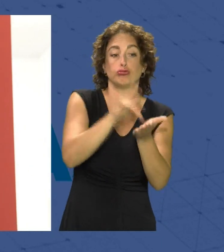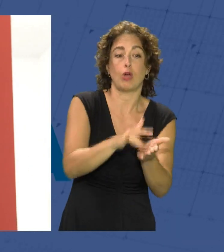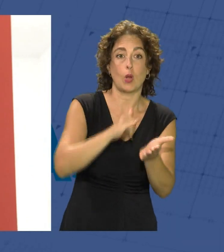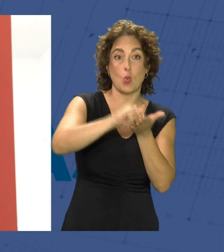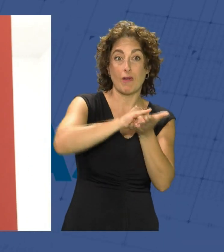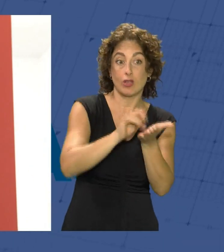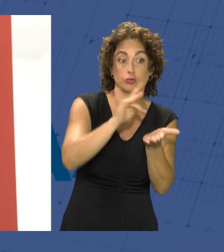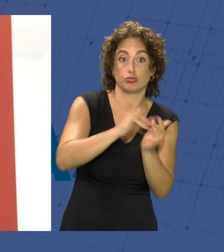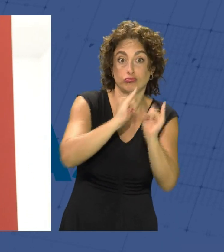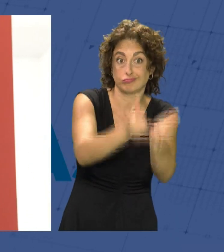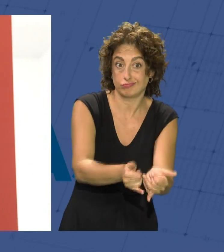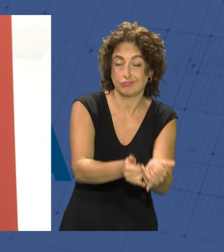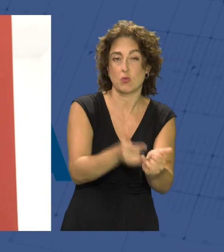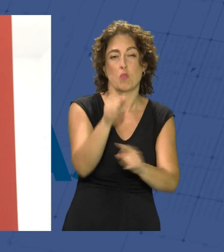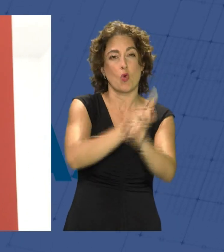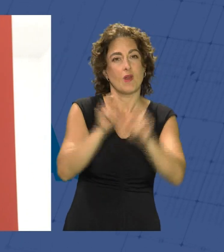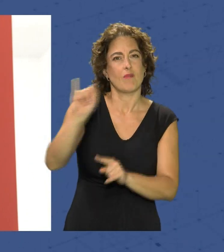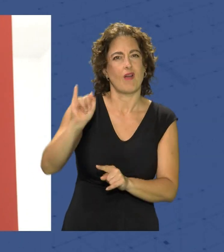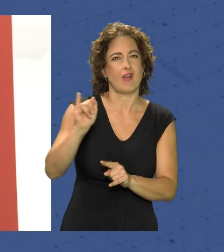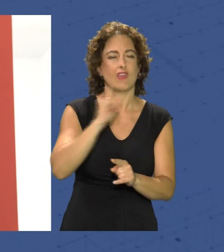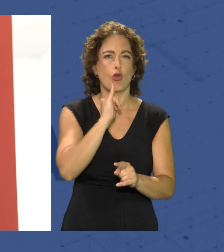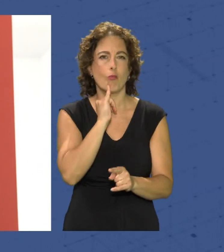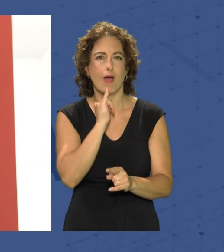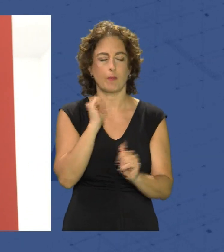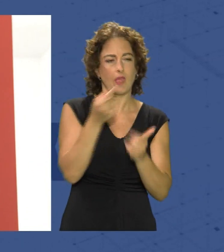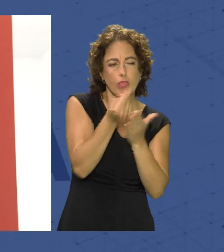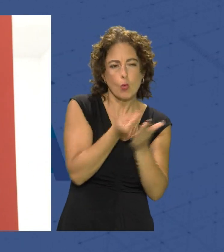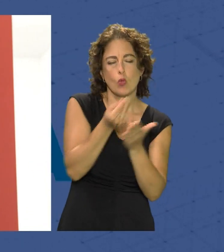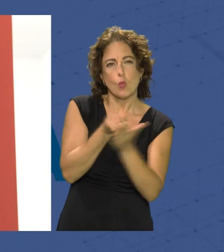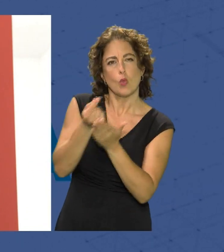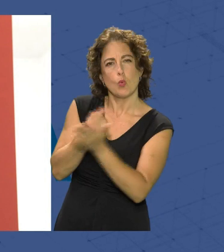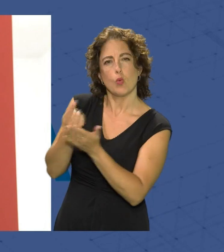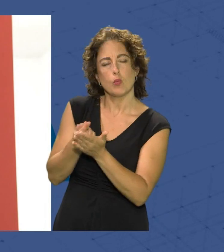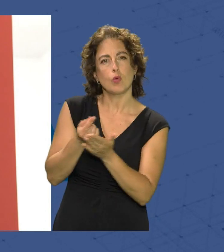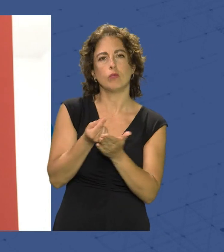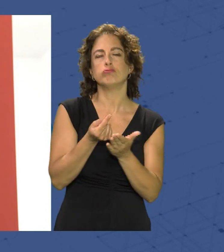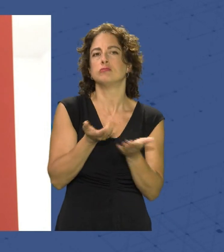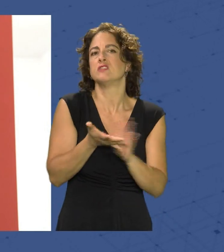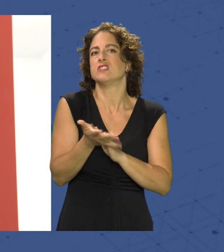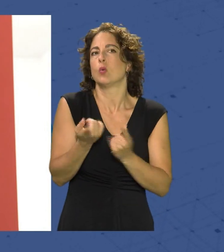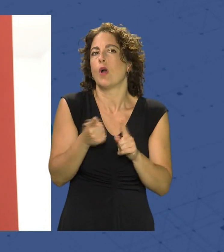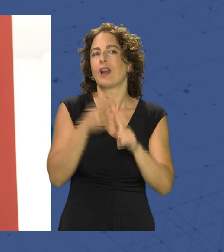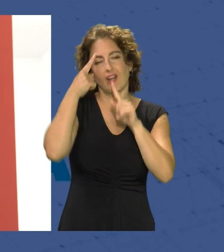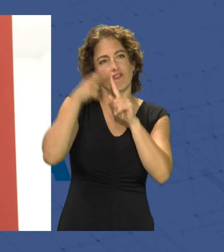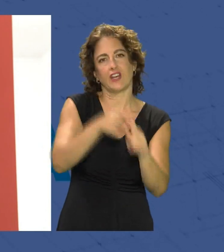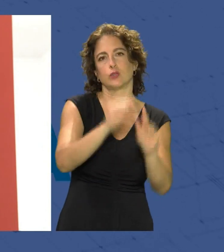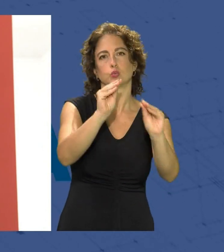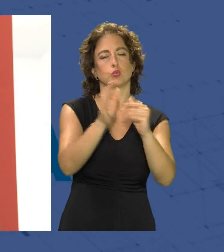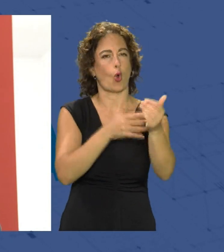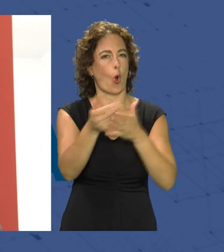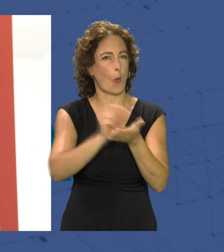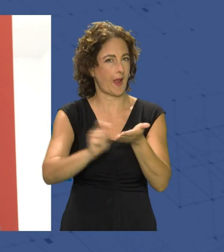precisamente por los problemas que tenía con el idioma y a partir de ahí tomó el dibujo como uno de los referentes dentro de su obra